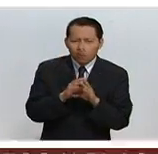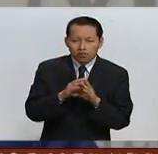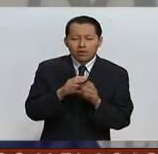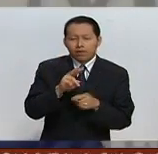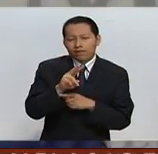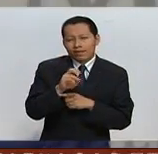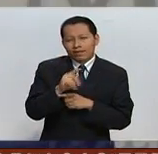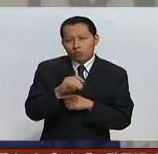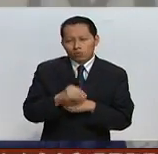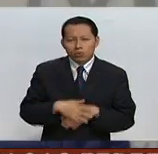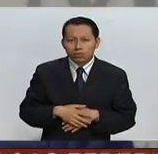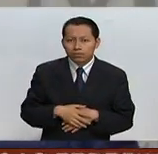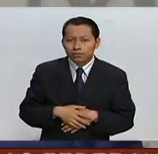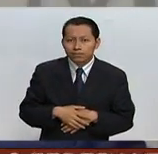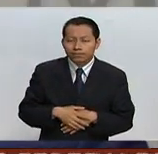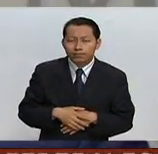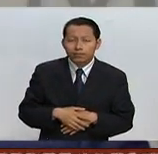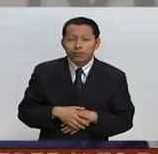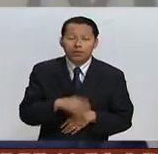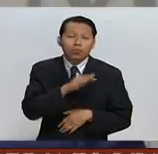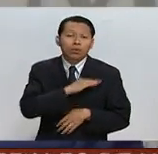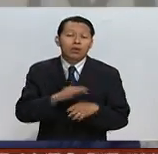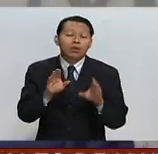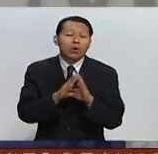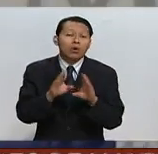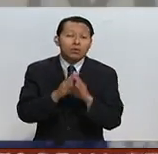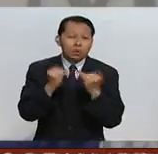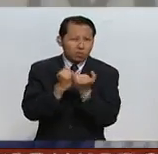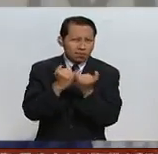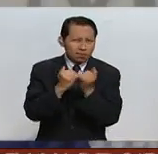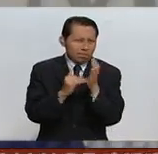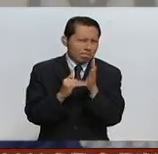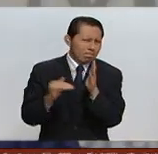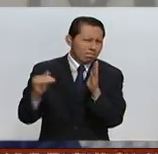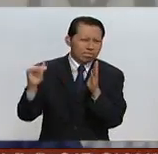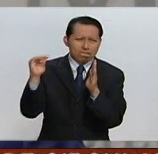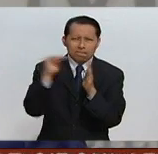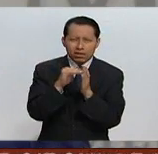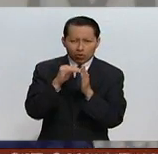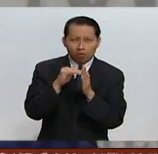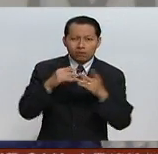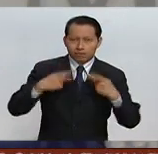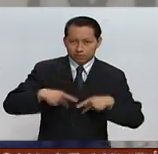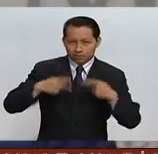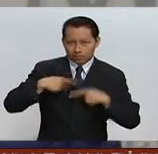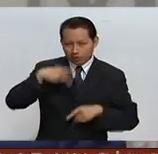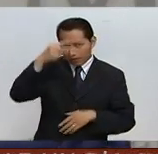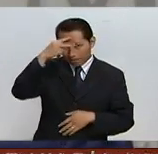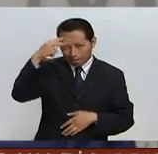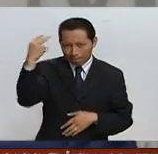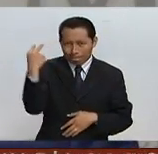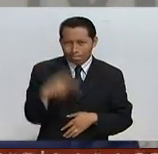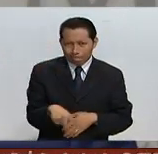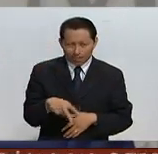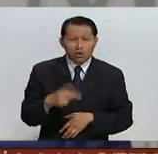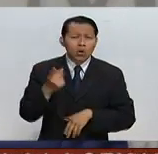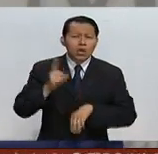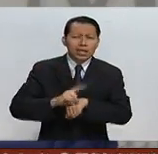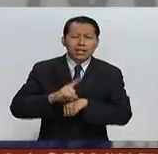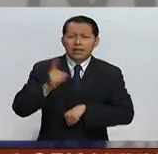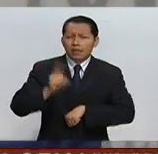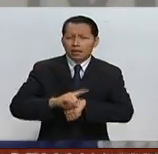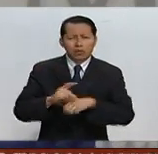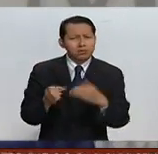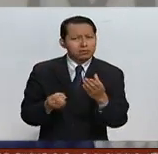la presentación de las declaraciones de millones y millones de mexicanos que salen todos los días